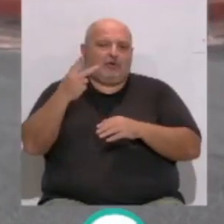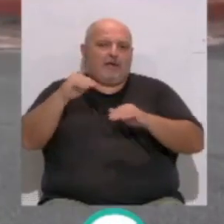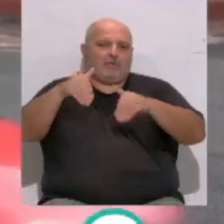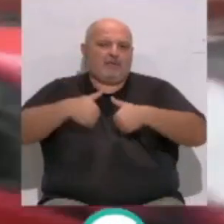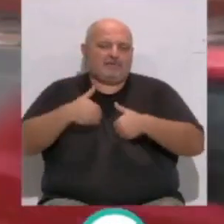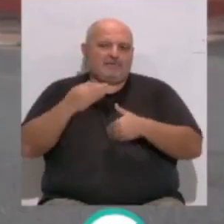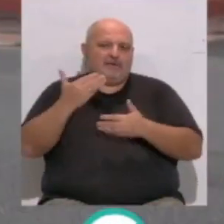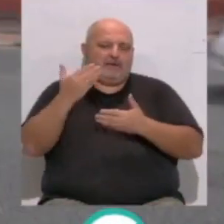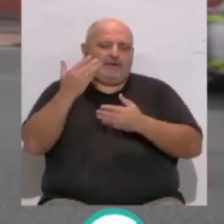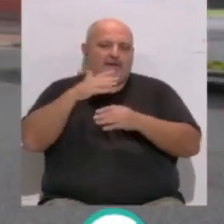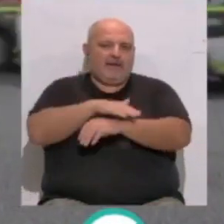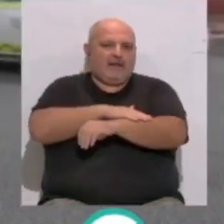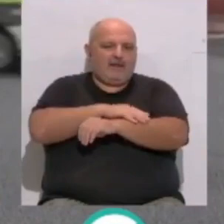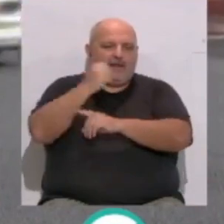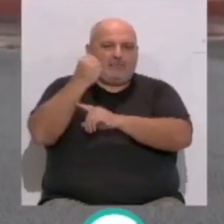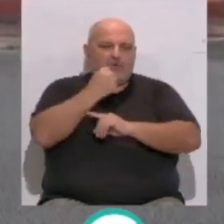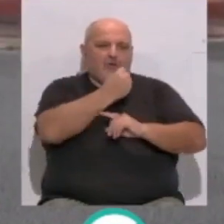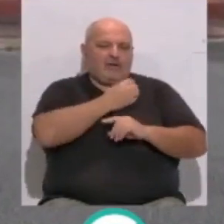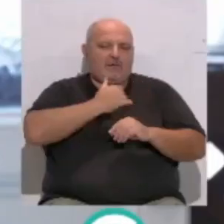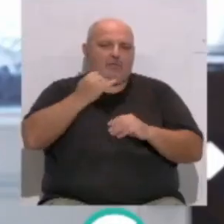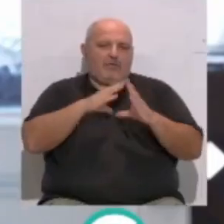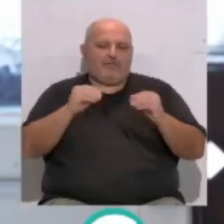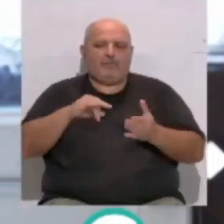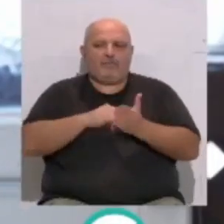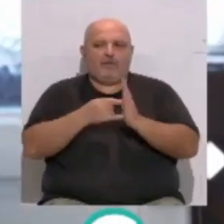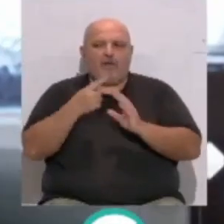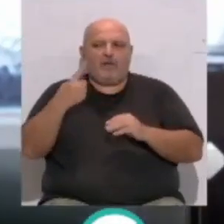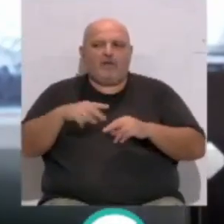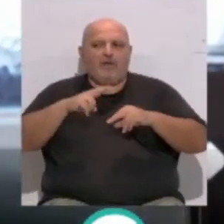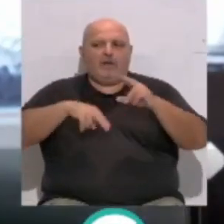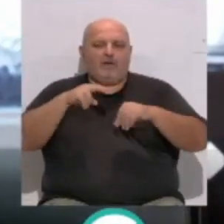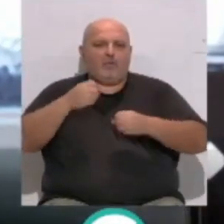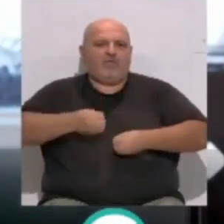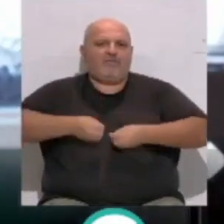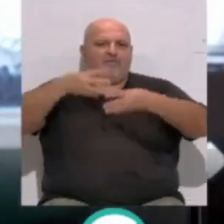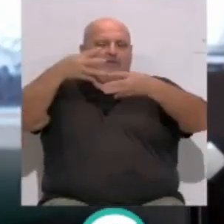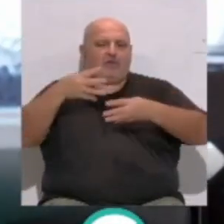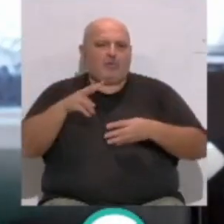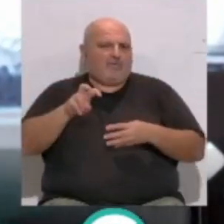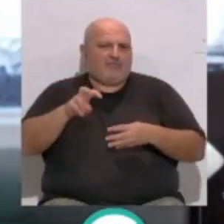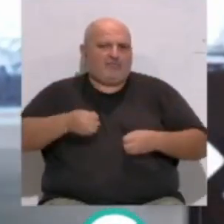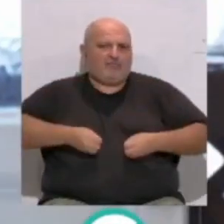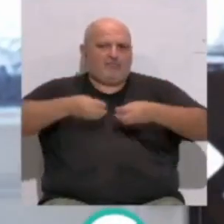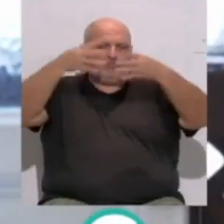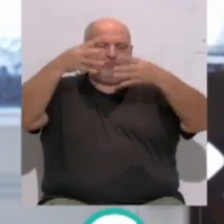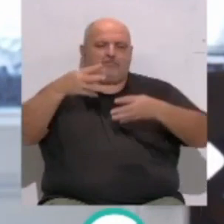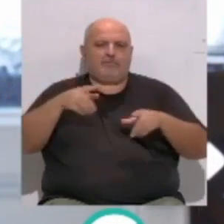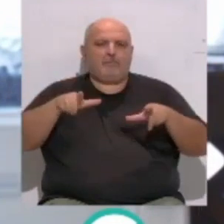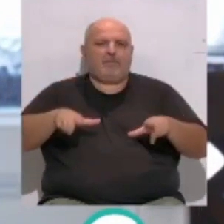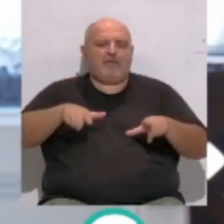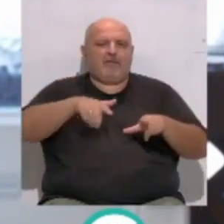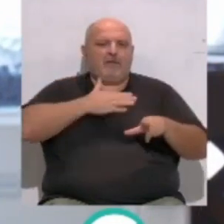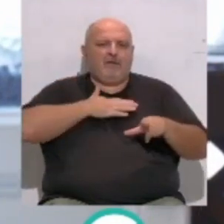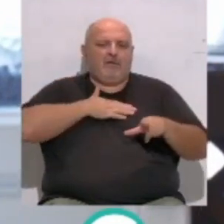económicas, una estatal y otra autonómica. El proyecto recoge la construcción de un edificio de nueva planta sobre una parcela de